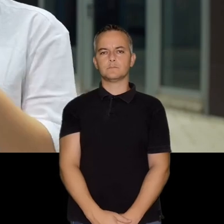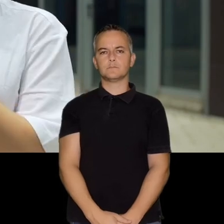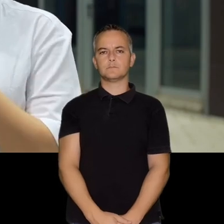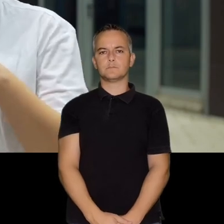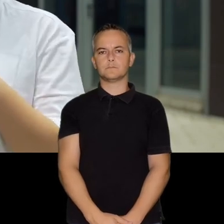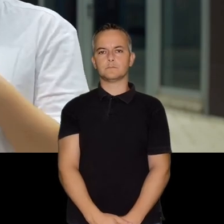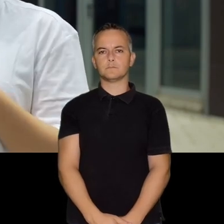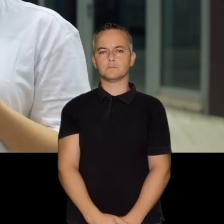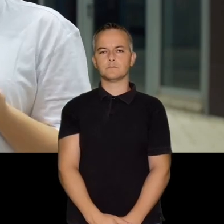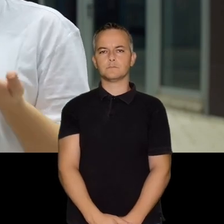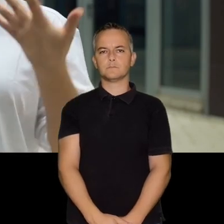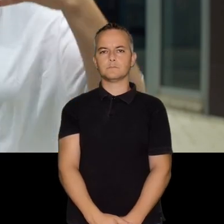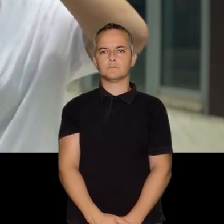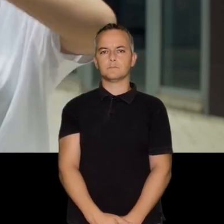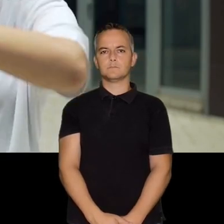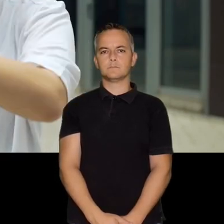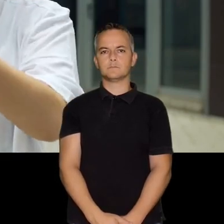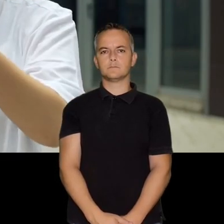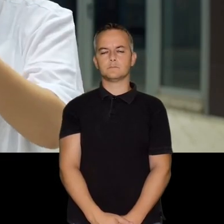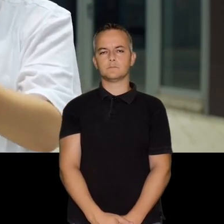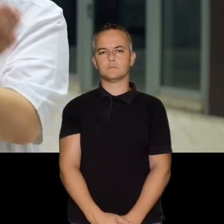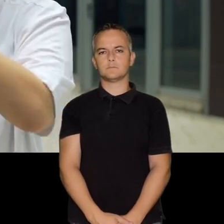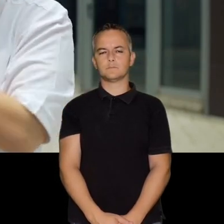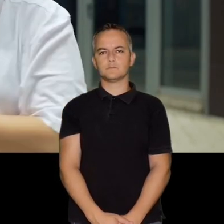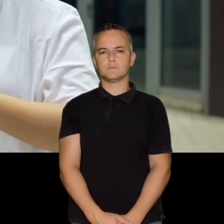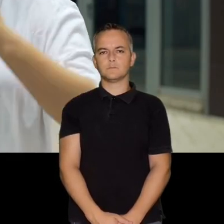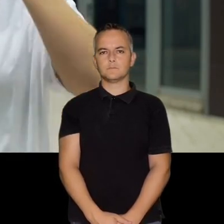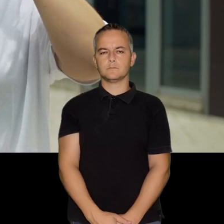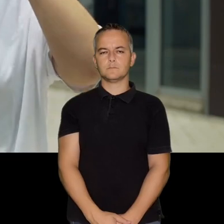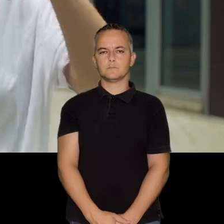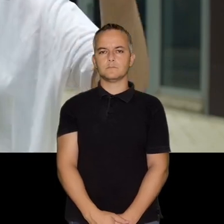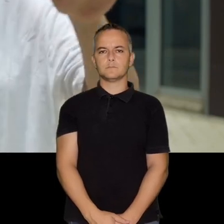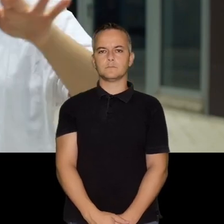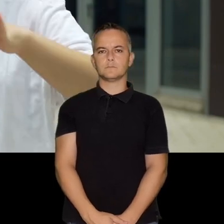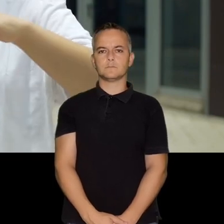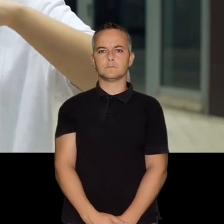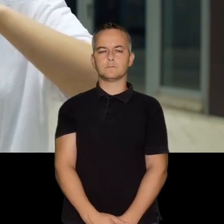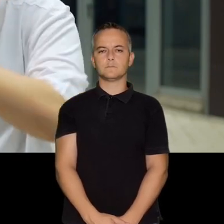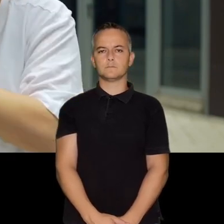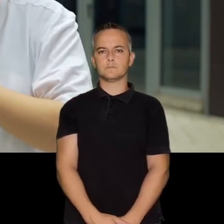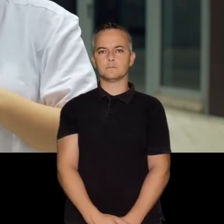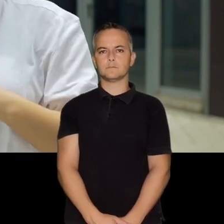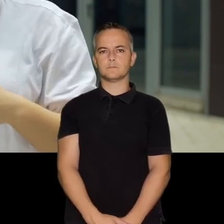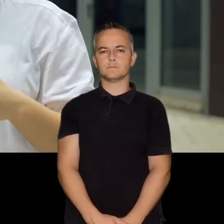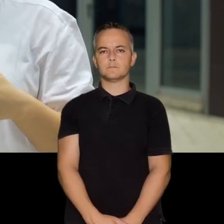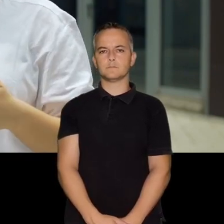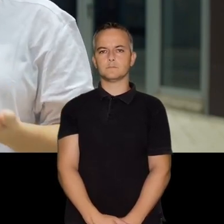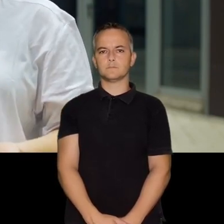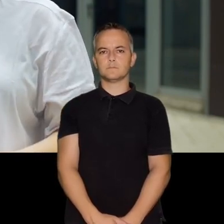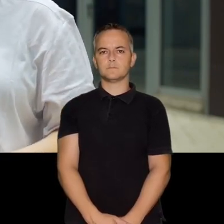Para mí, este taller, ¿qué significado tiene? Pues una integración total para personas con discapacidad, una sensibilización total,